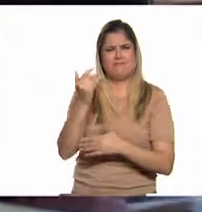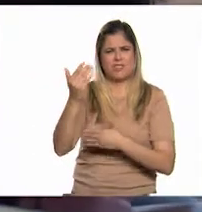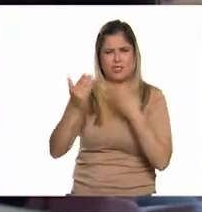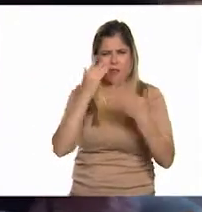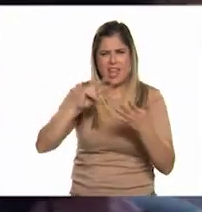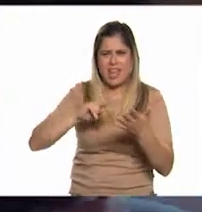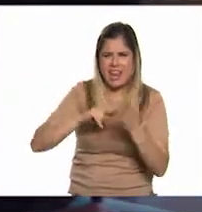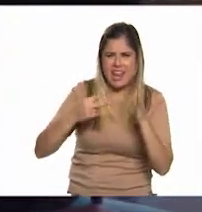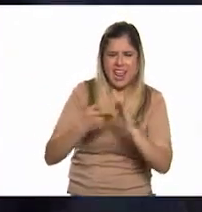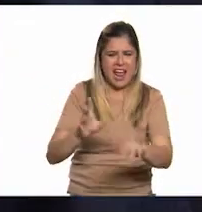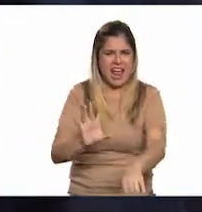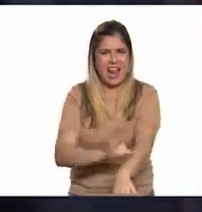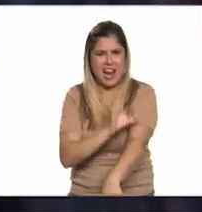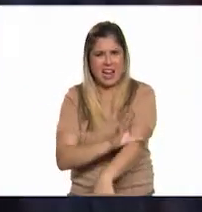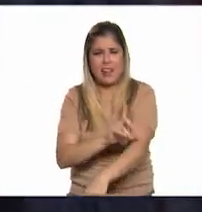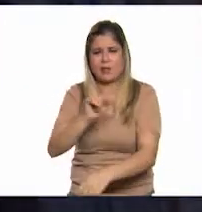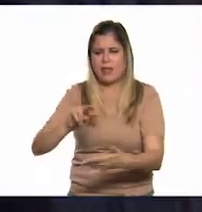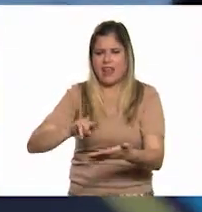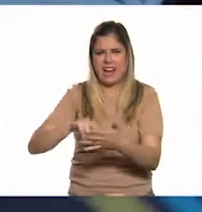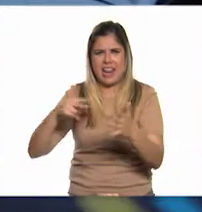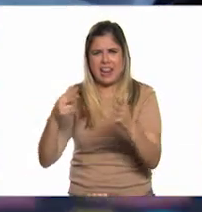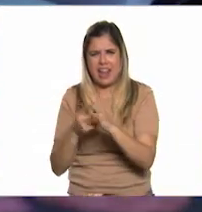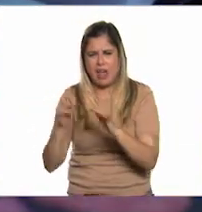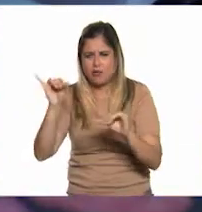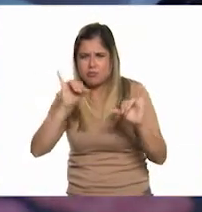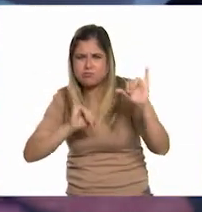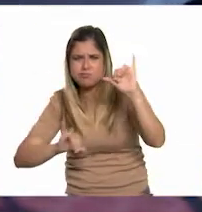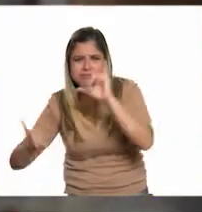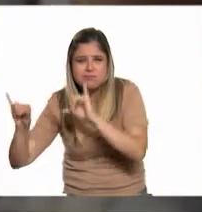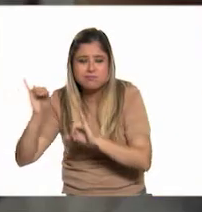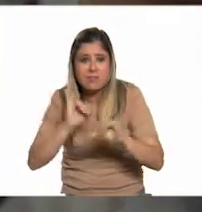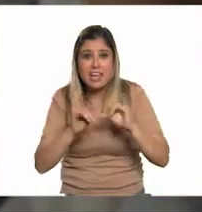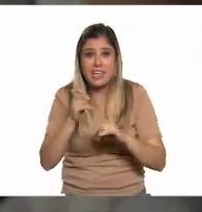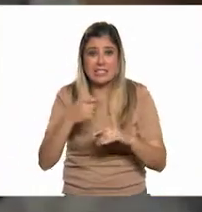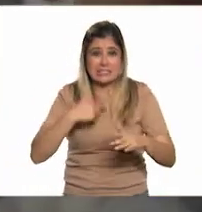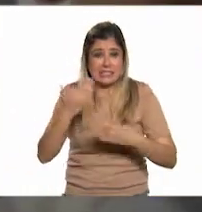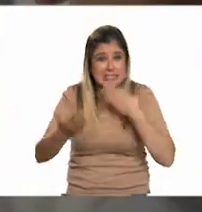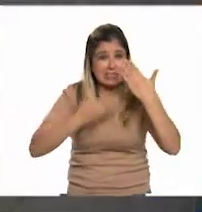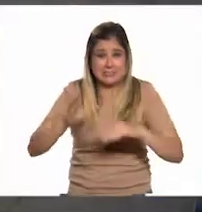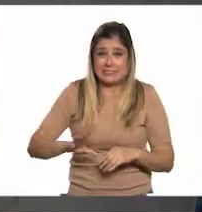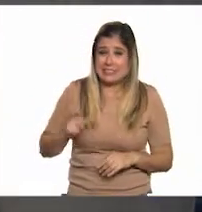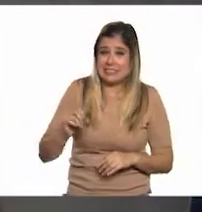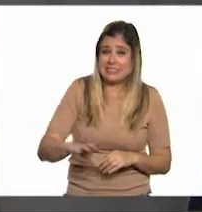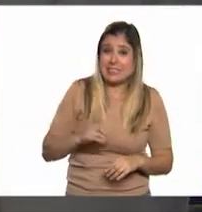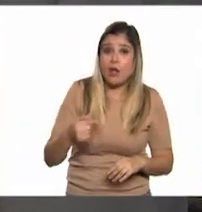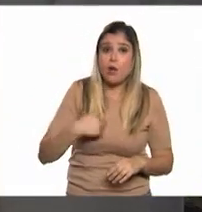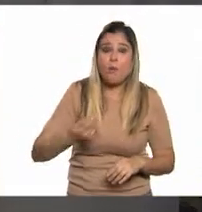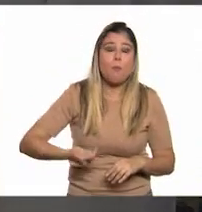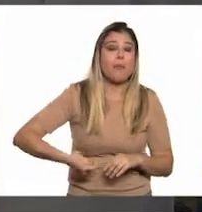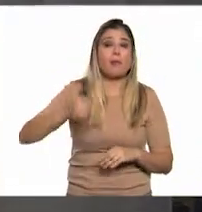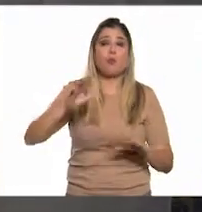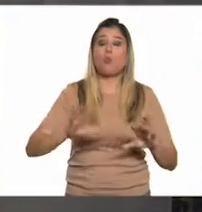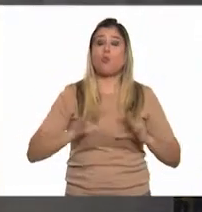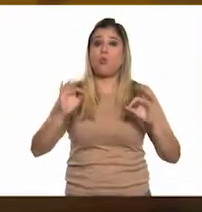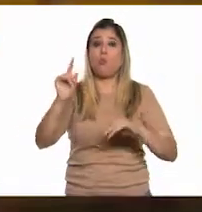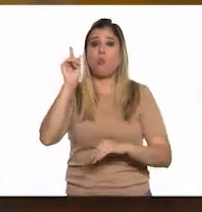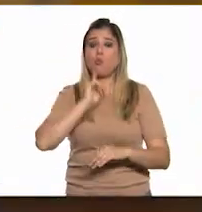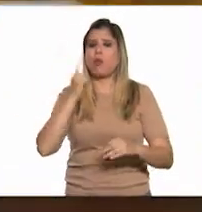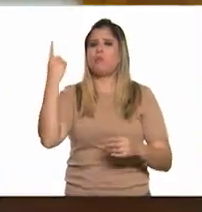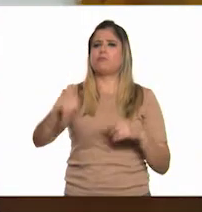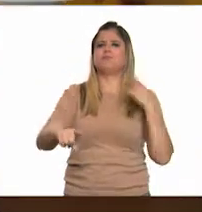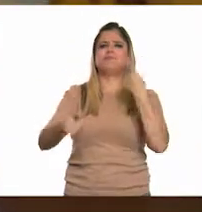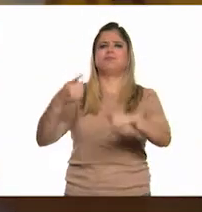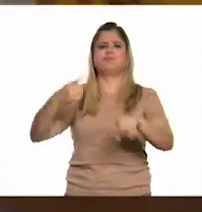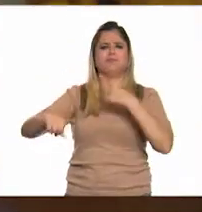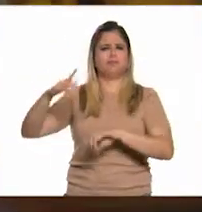ingeniería en energía y después ingeniería nuclear todo ese trabajo y estudio me hicieron ser la primera mujer en